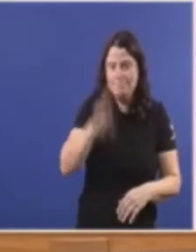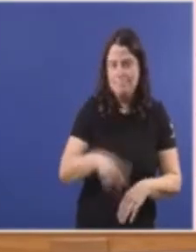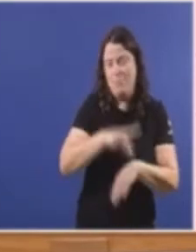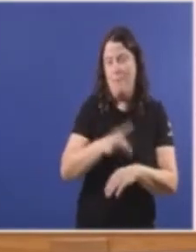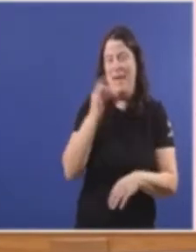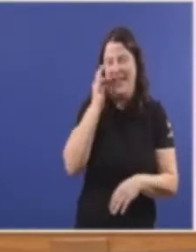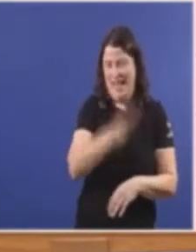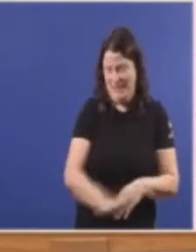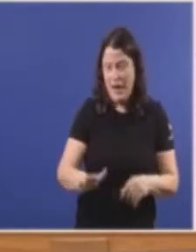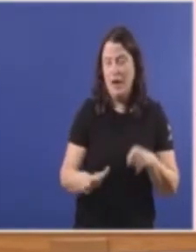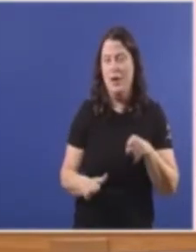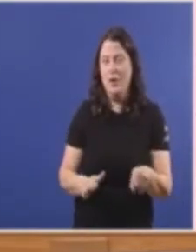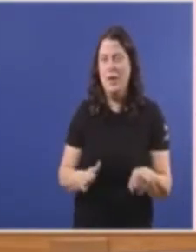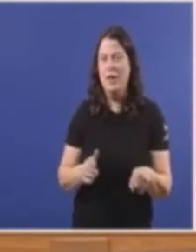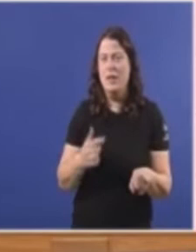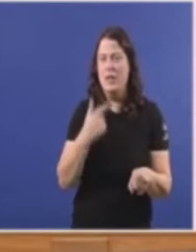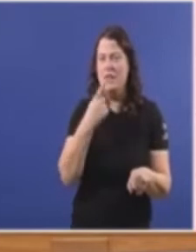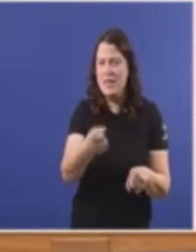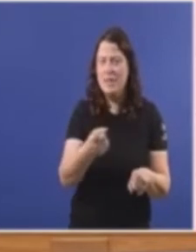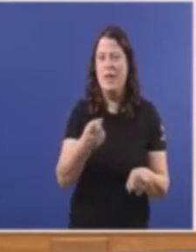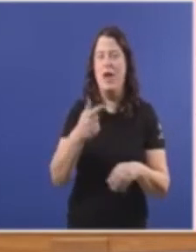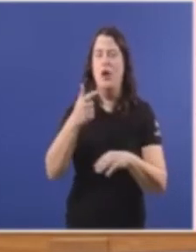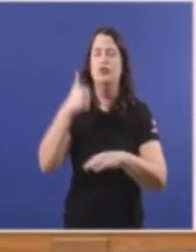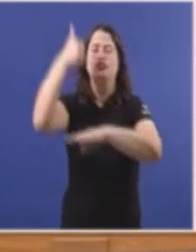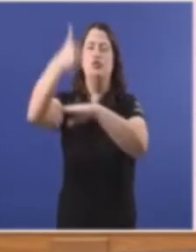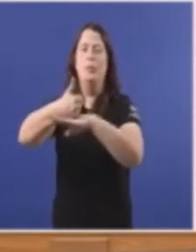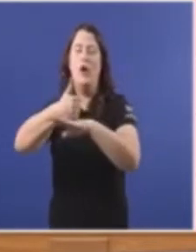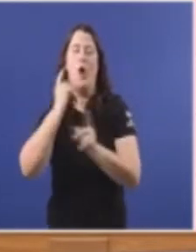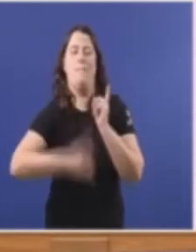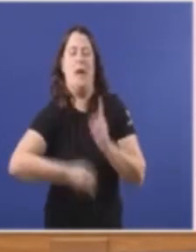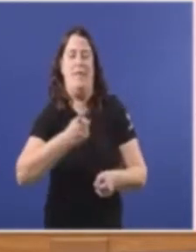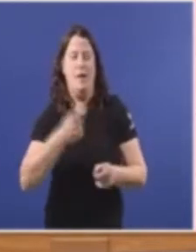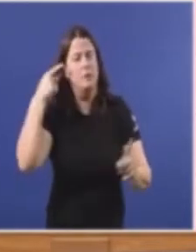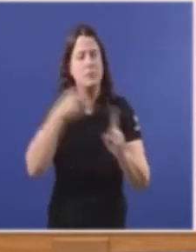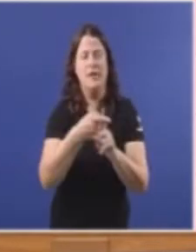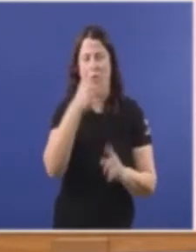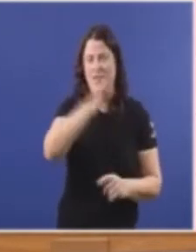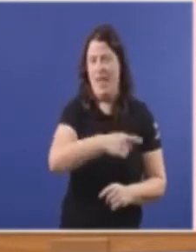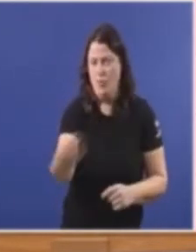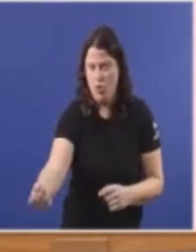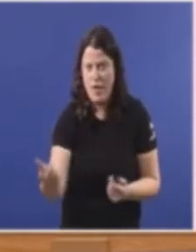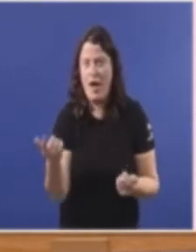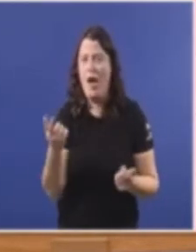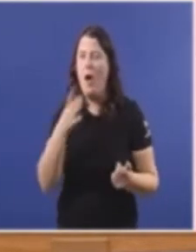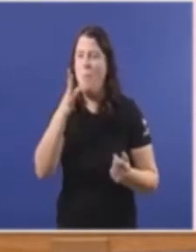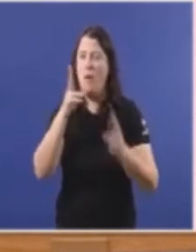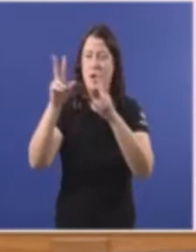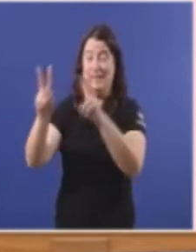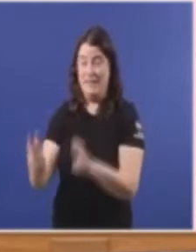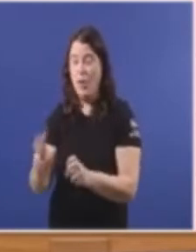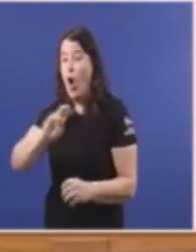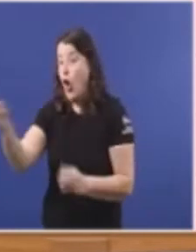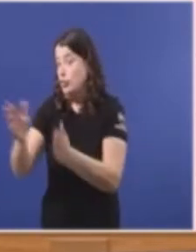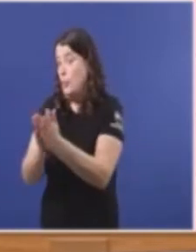Dice vostedes Que sigas instrucción Dos seus superiores Para presentar Unha denuncia Polo trato Desconsiderado De